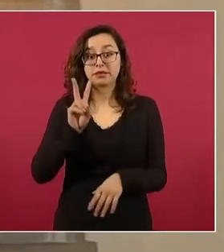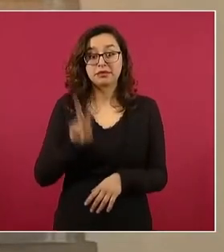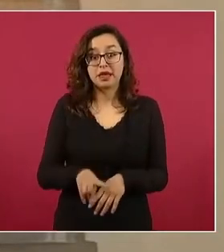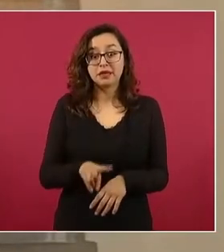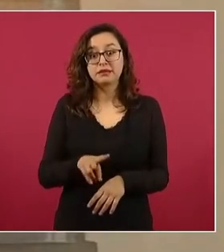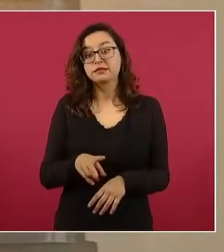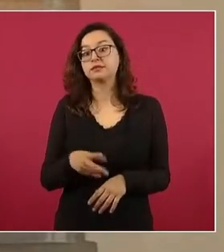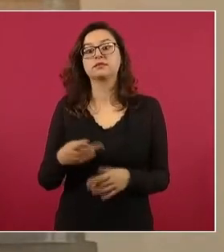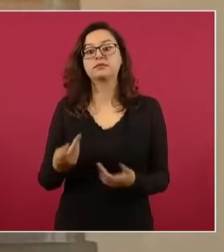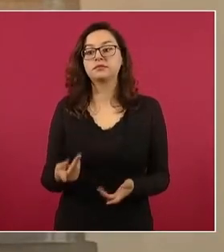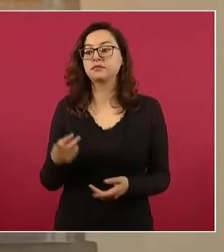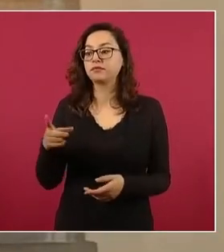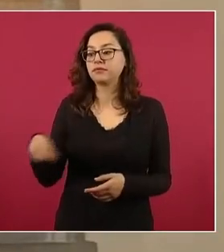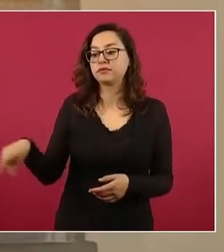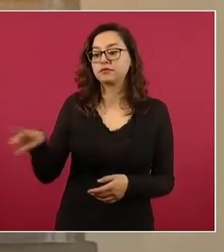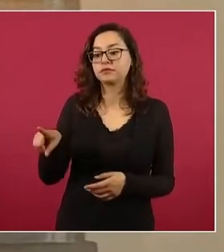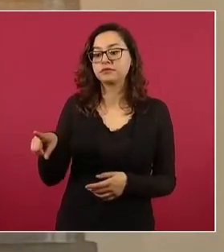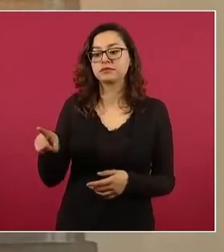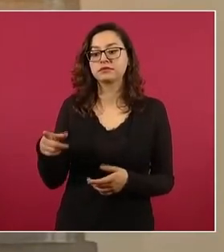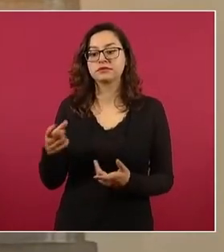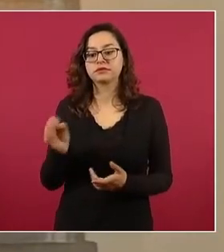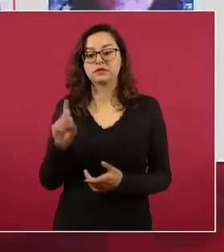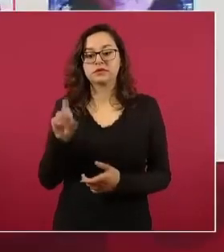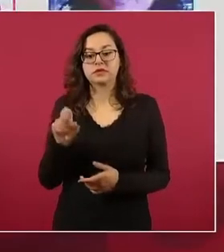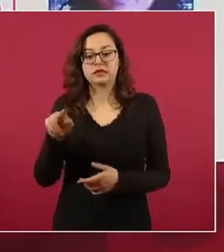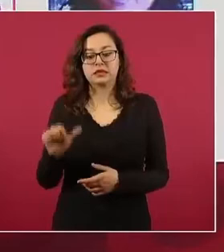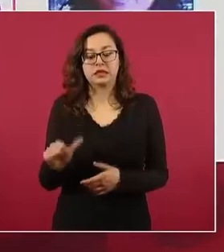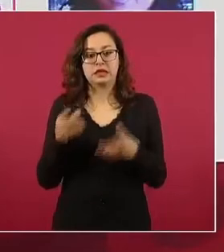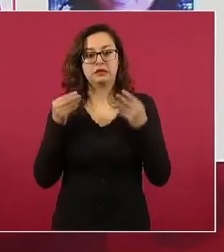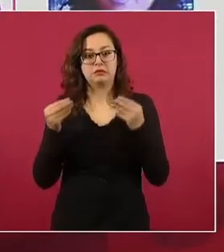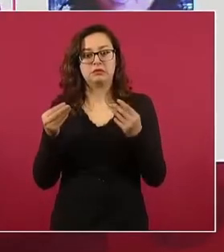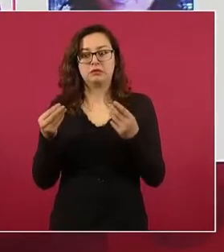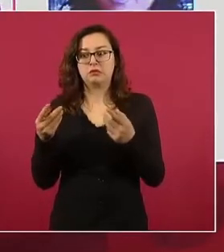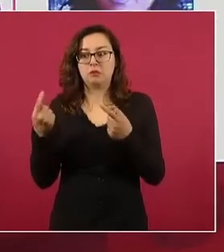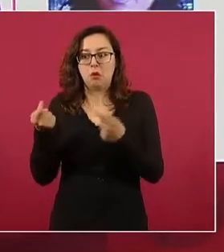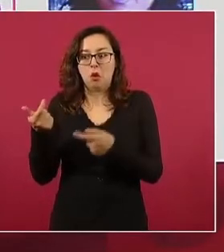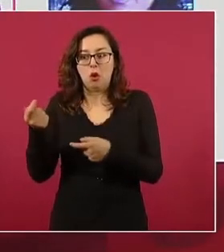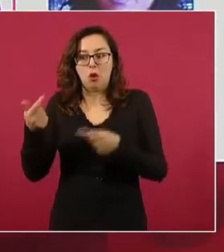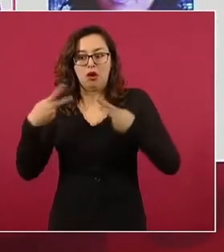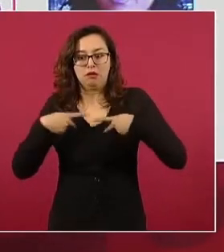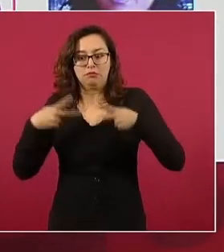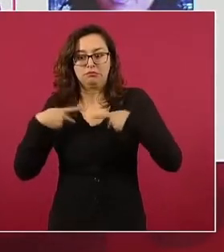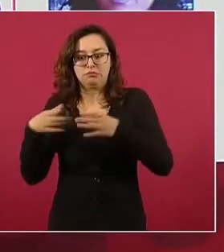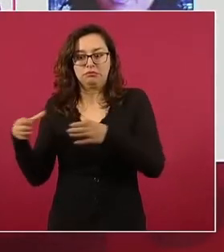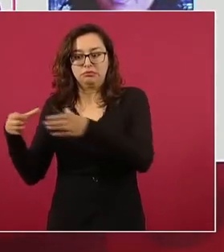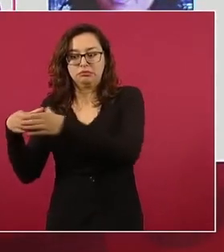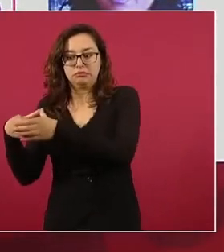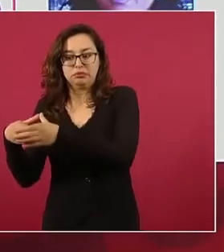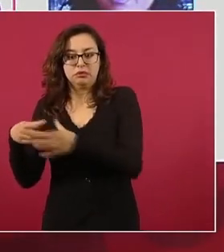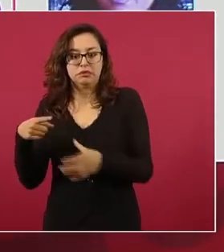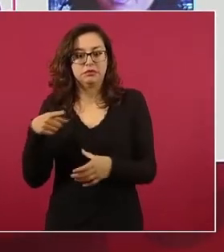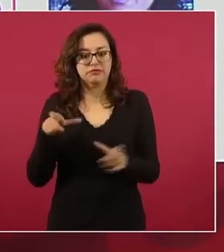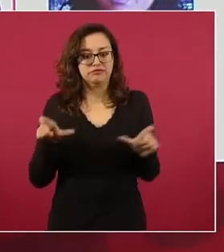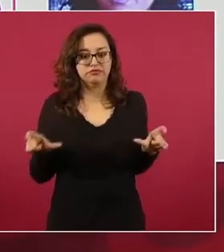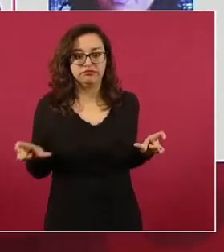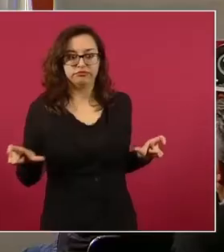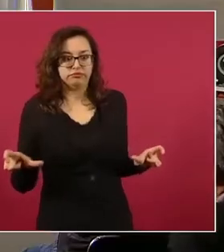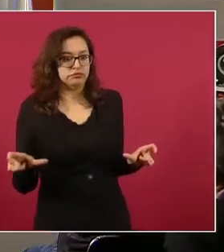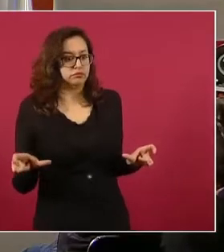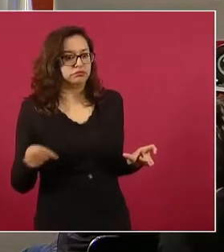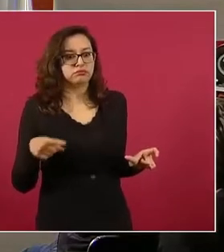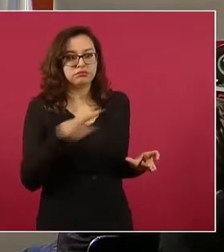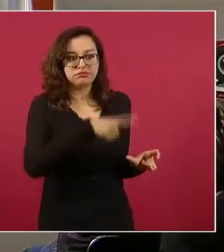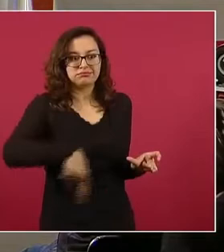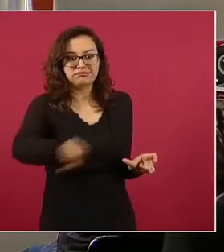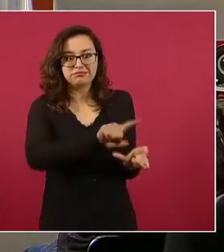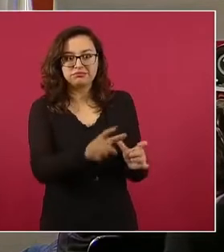numérica durante mucho tiempo las fuerzas de la Sedena y, sin embargo, no solamente hicieron una operación pulcra, sino que fueron detenidos